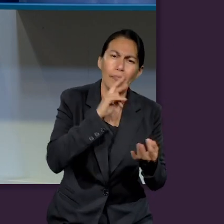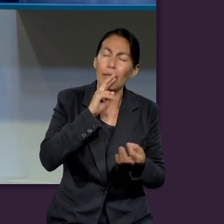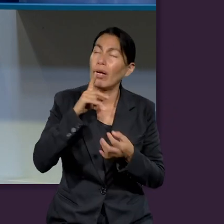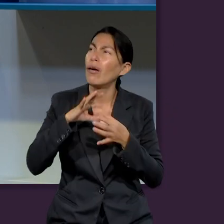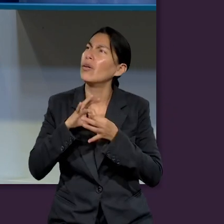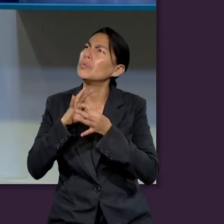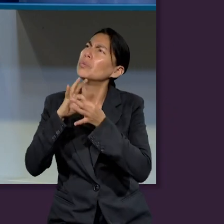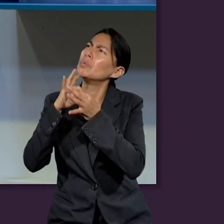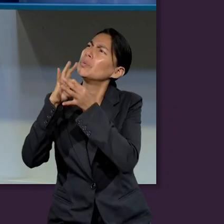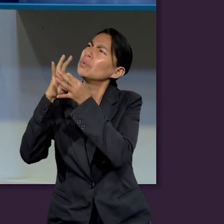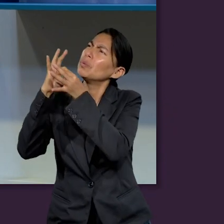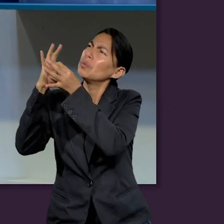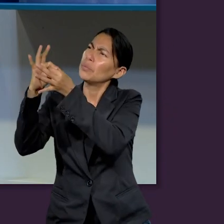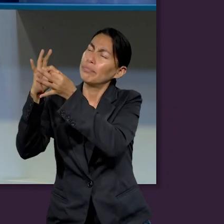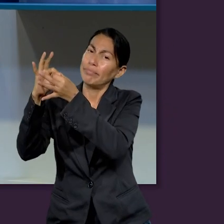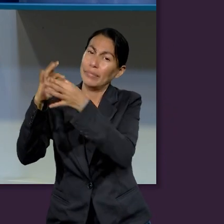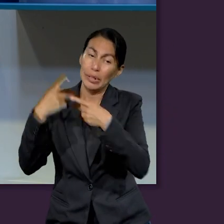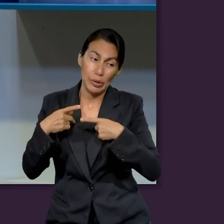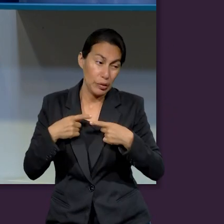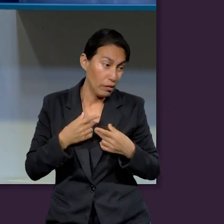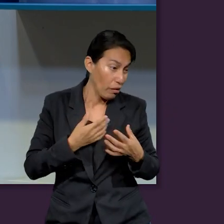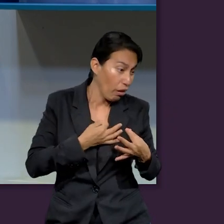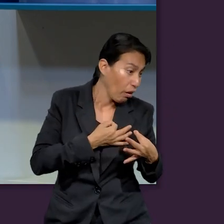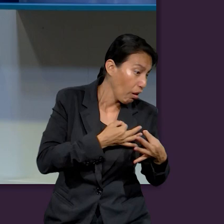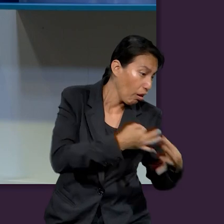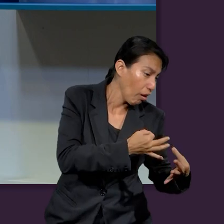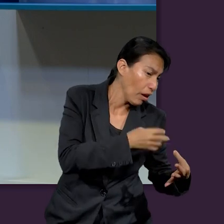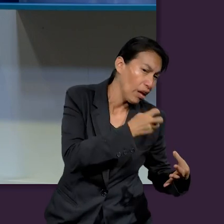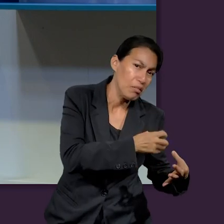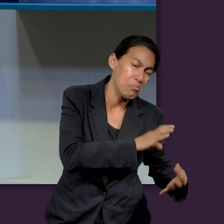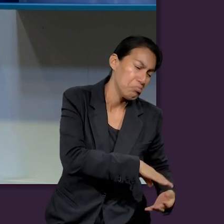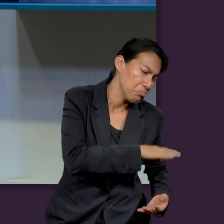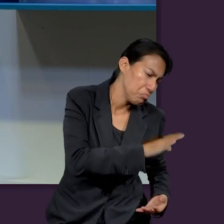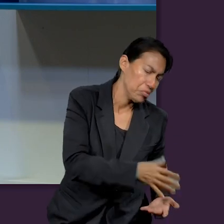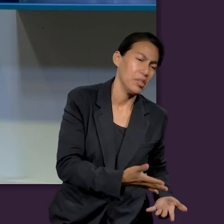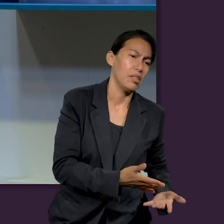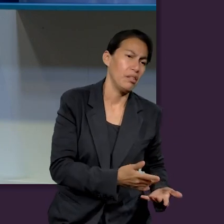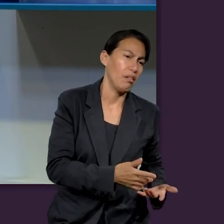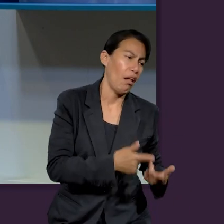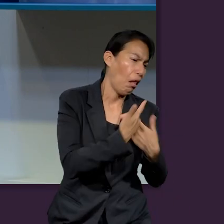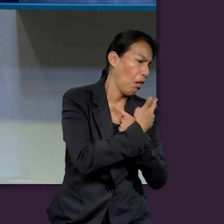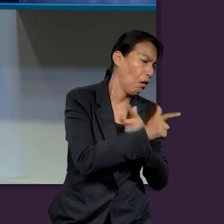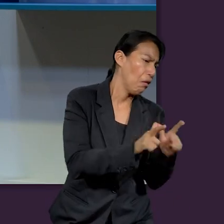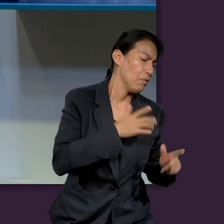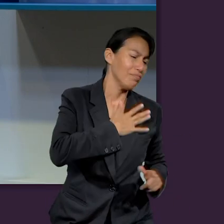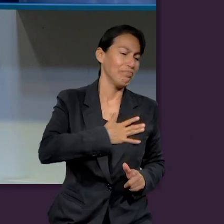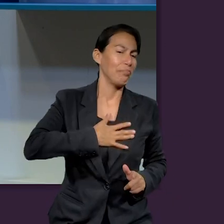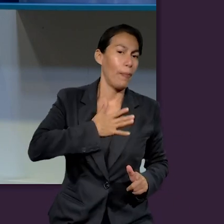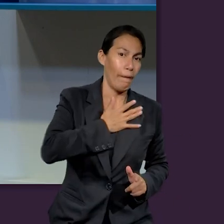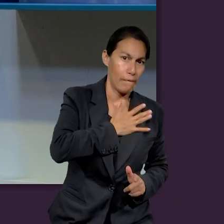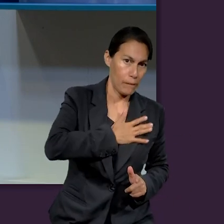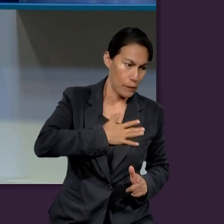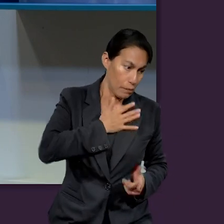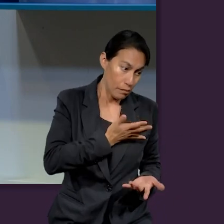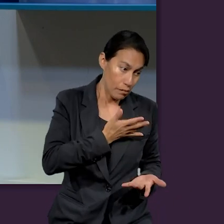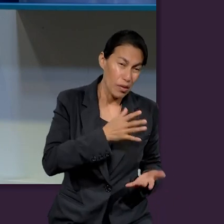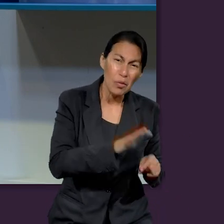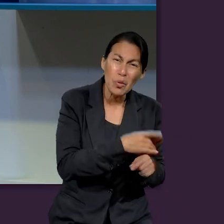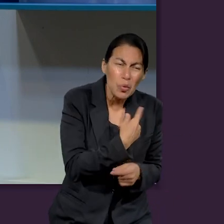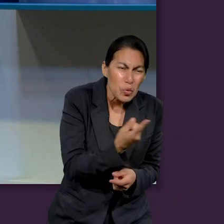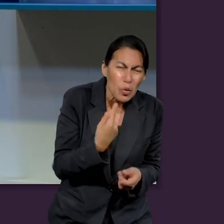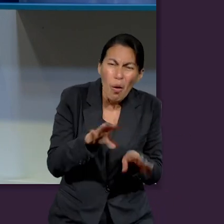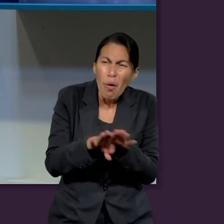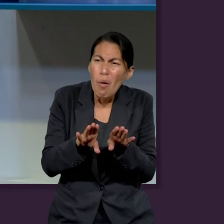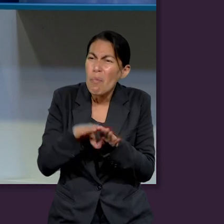el espíritu, no en la carne. Porque los que andan conforme a la carne sabemos que van a la muerte eterna. Los que no conocen a Dios